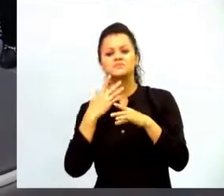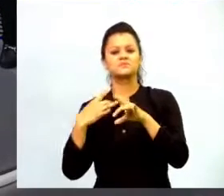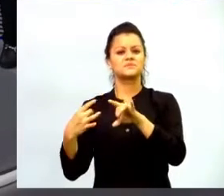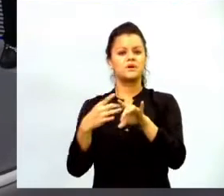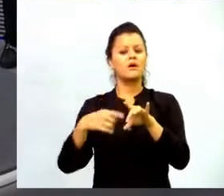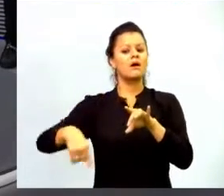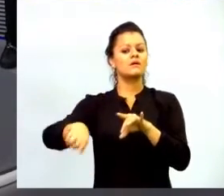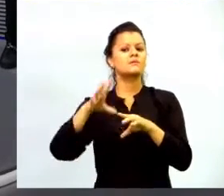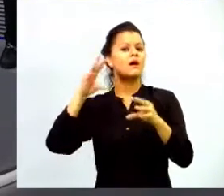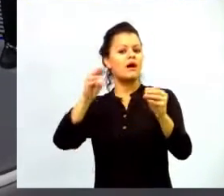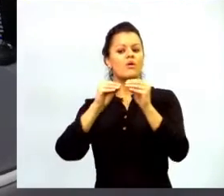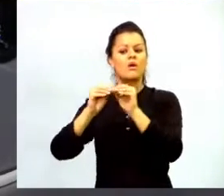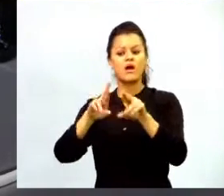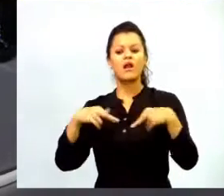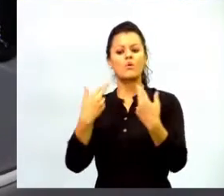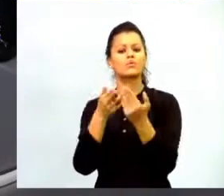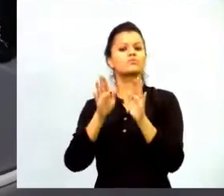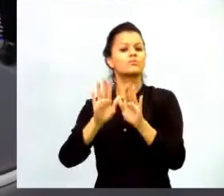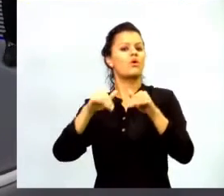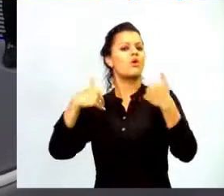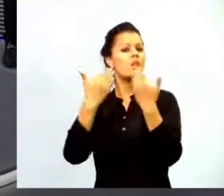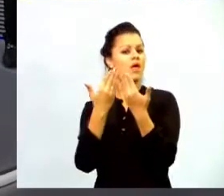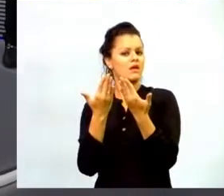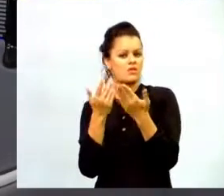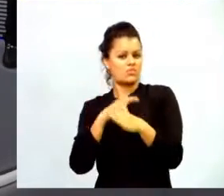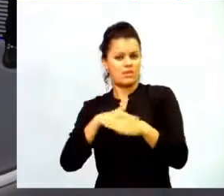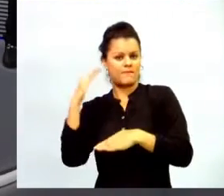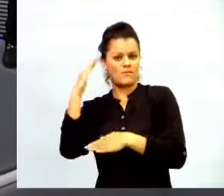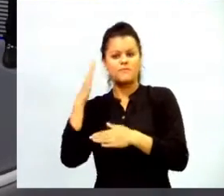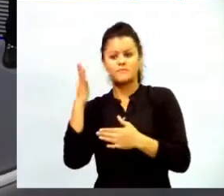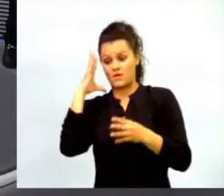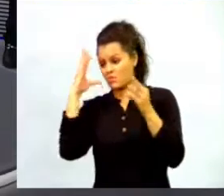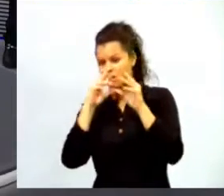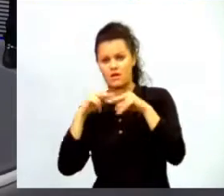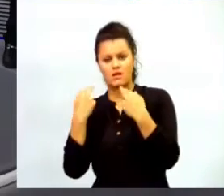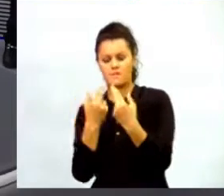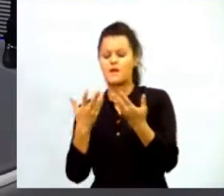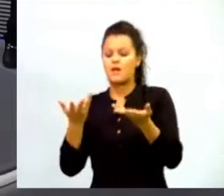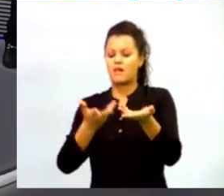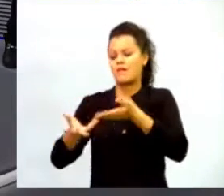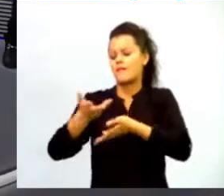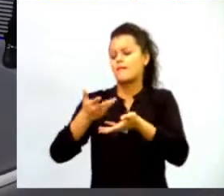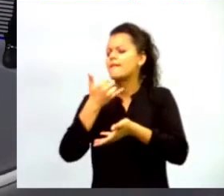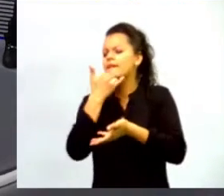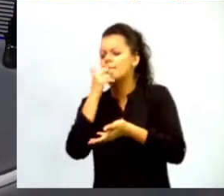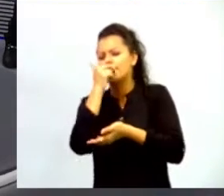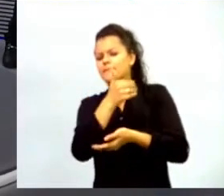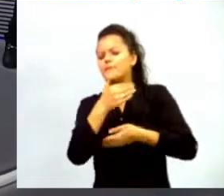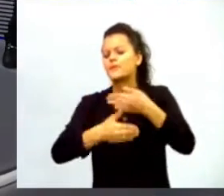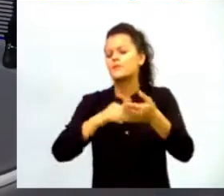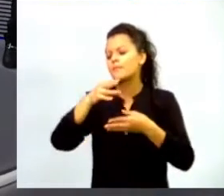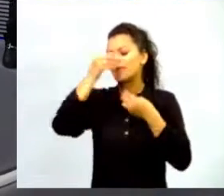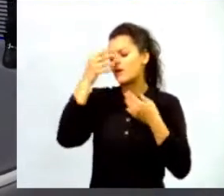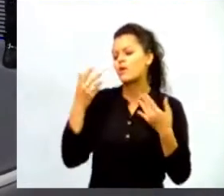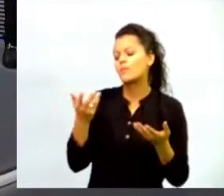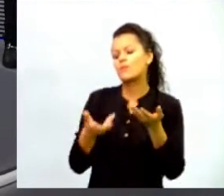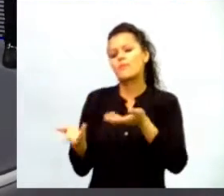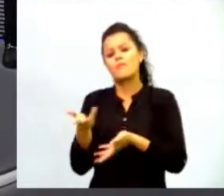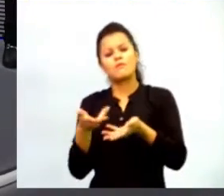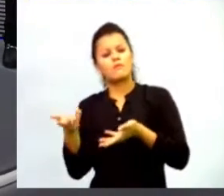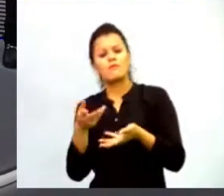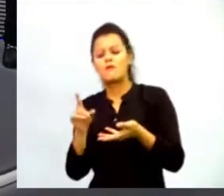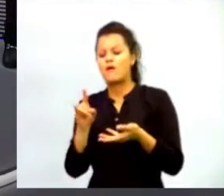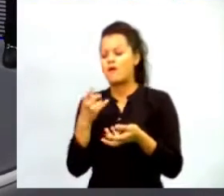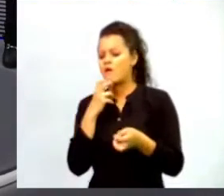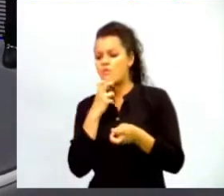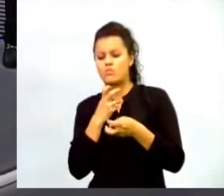reuniones dentro del mismo espacio escolar para comentar que está sucediendo con los niños dentro de su proceso de aprendizaje y si tienen algún tipo de